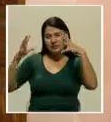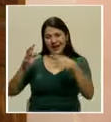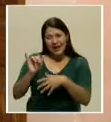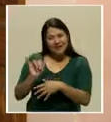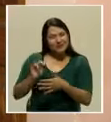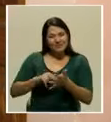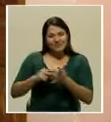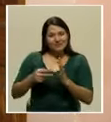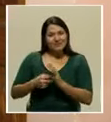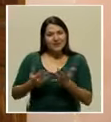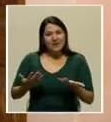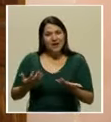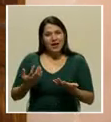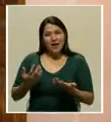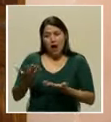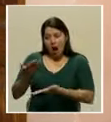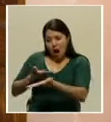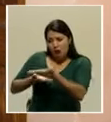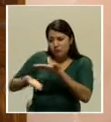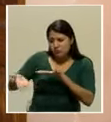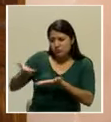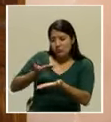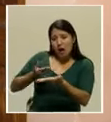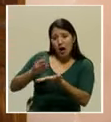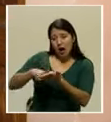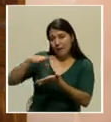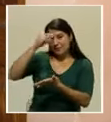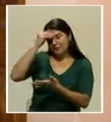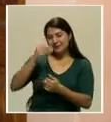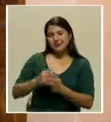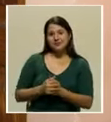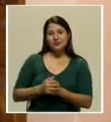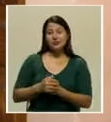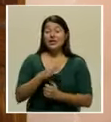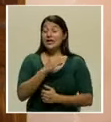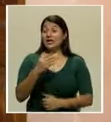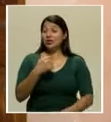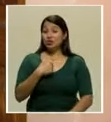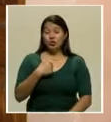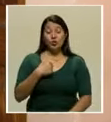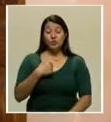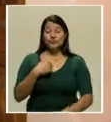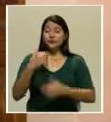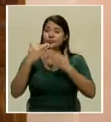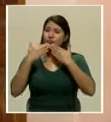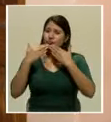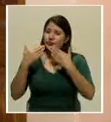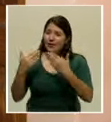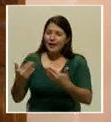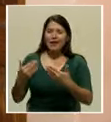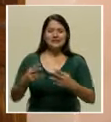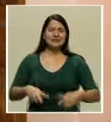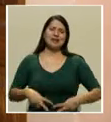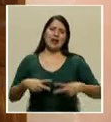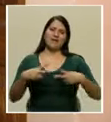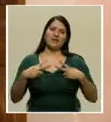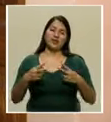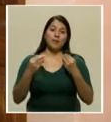decir, nos nutrimos ambos. Y yo pues agradezco a la vida muchísimo